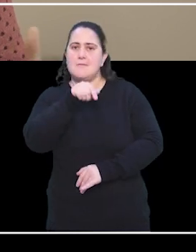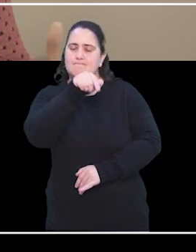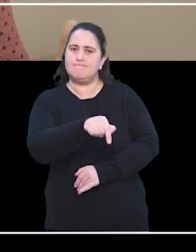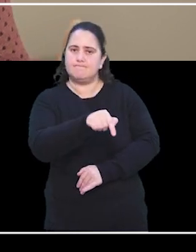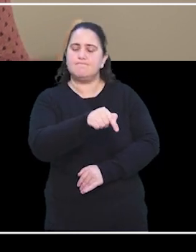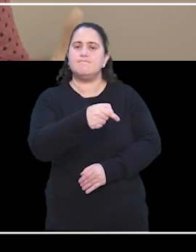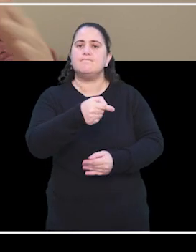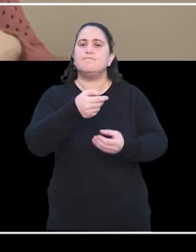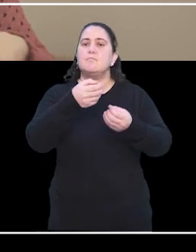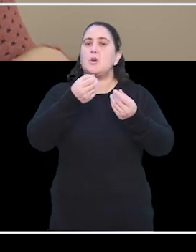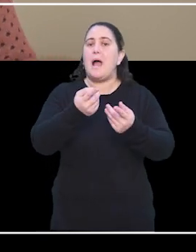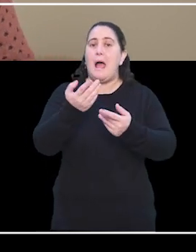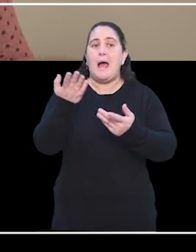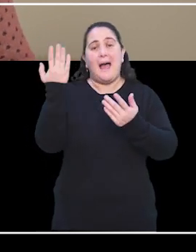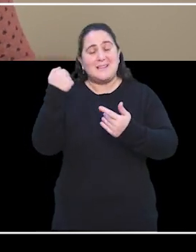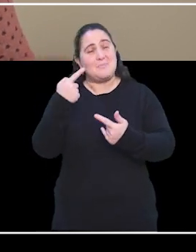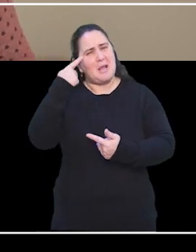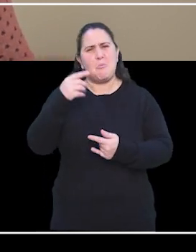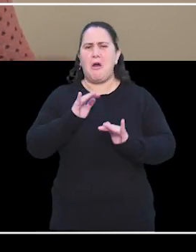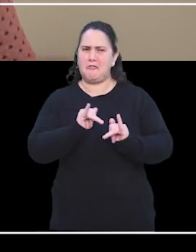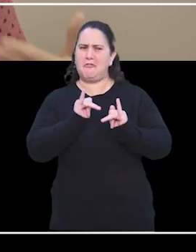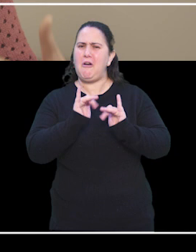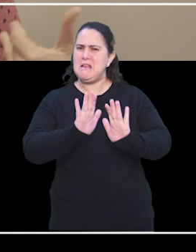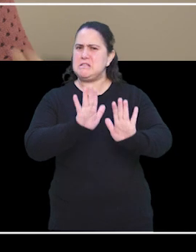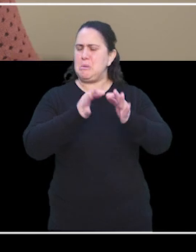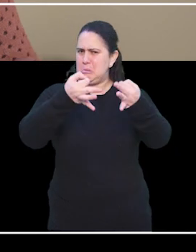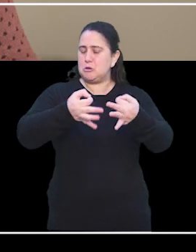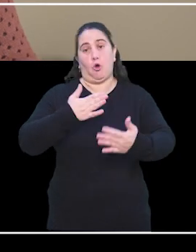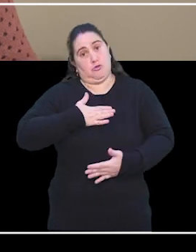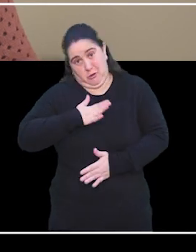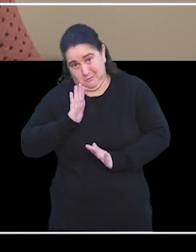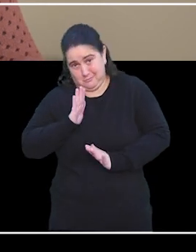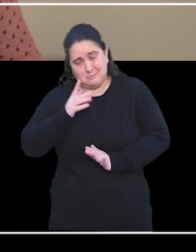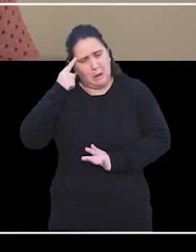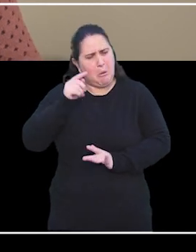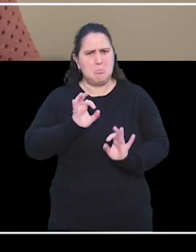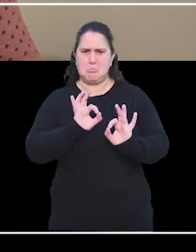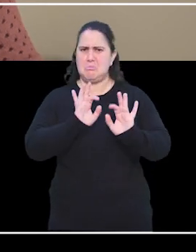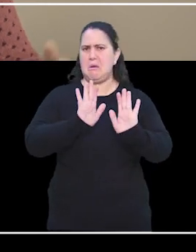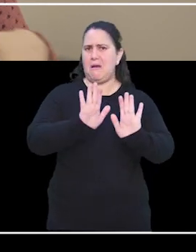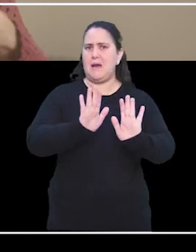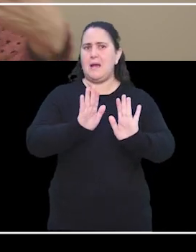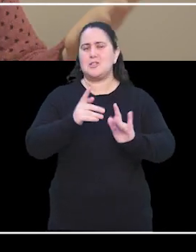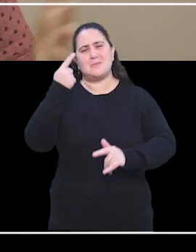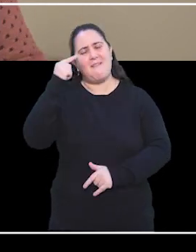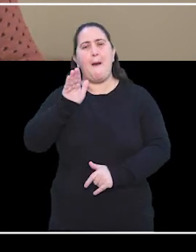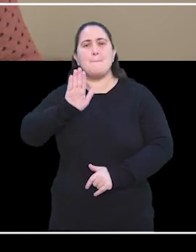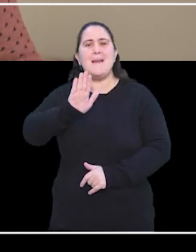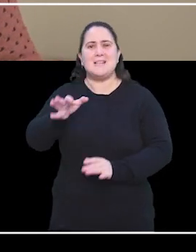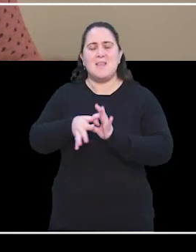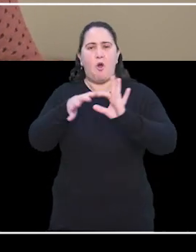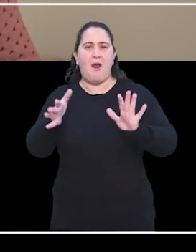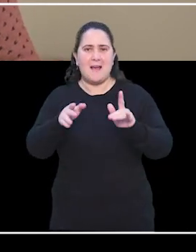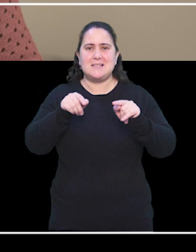aquello que dábamos por sentado algún tiempo atrás o que yo por lo menos daba por sentado como amenazas a la